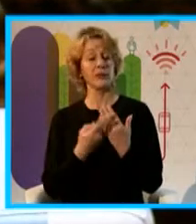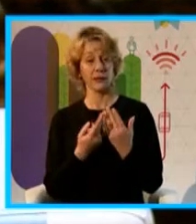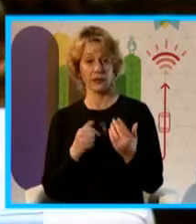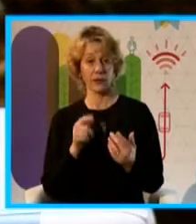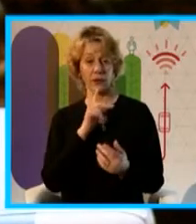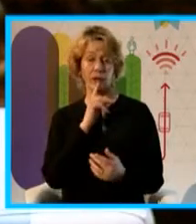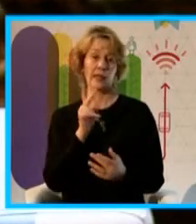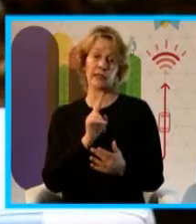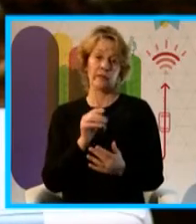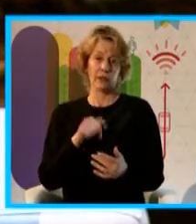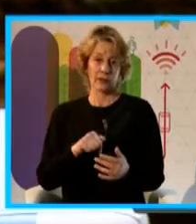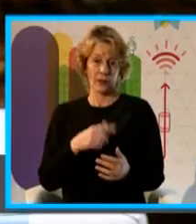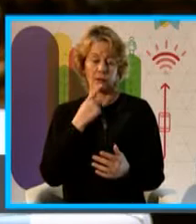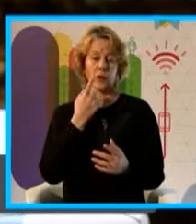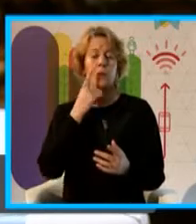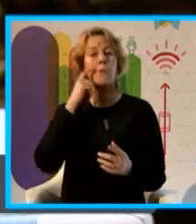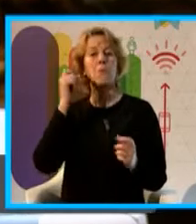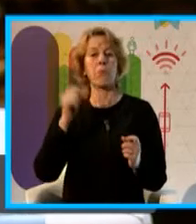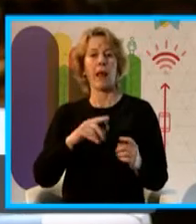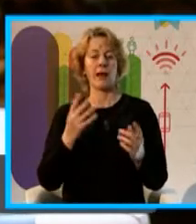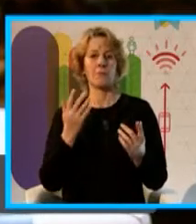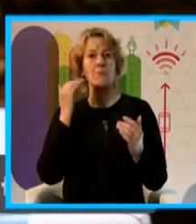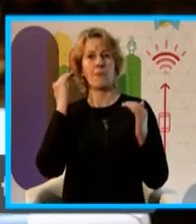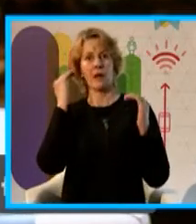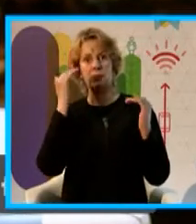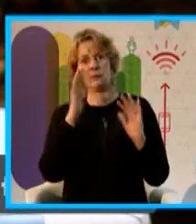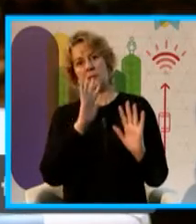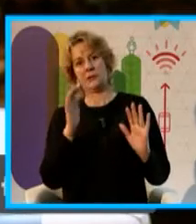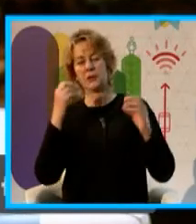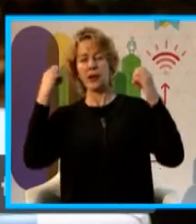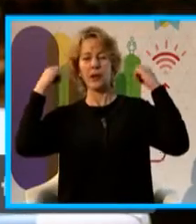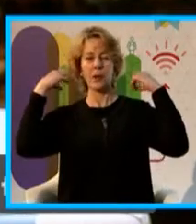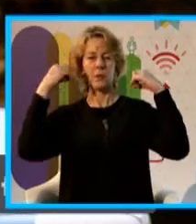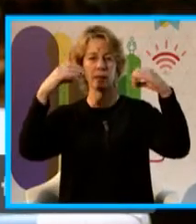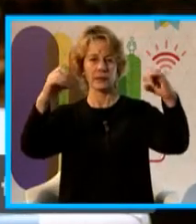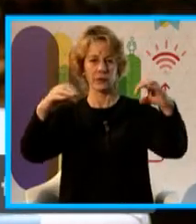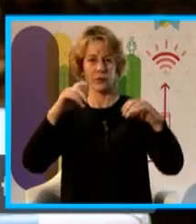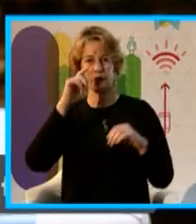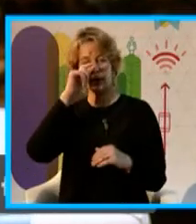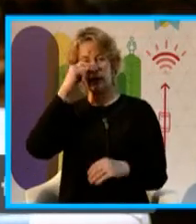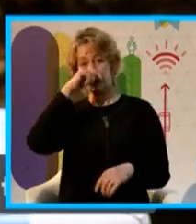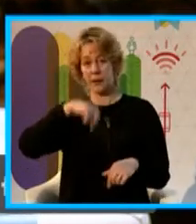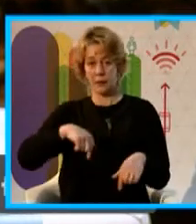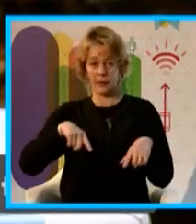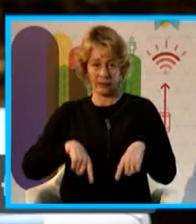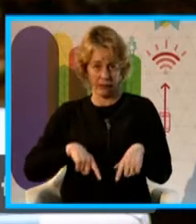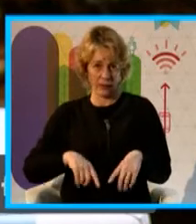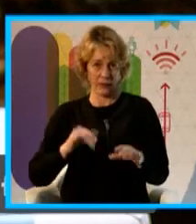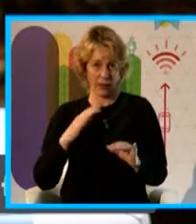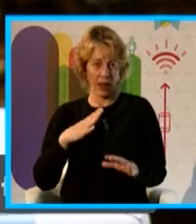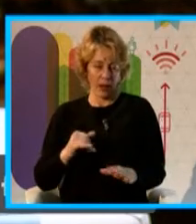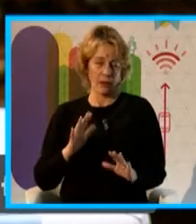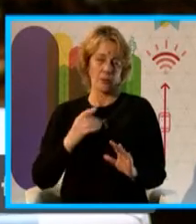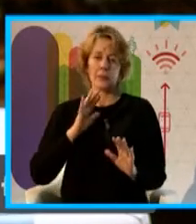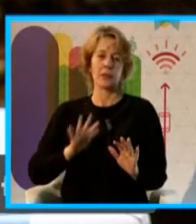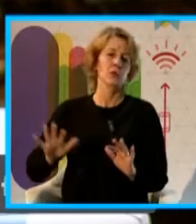parte de un plan maestro de iluminación que tiene la Intendencia para todo el Departamento de Montevideo. Nosotros empezamos con el